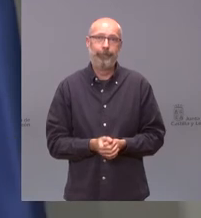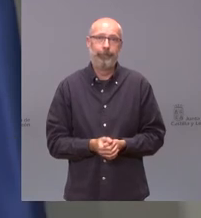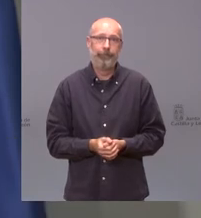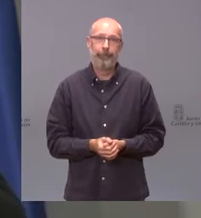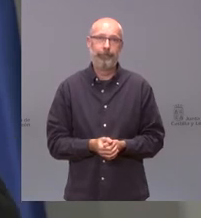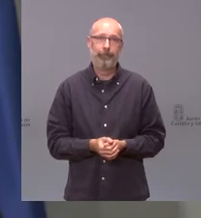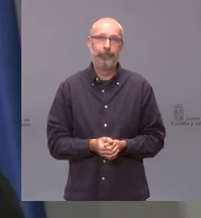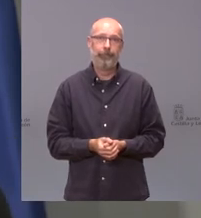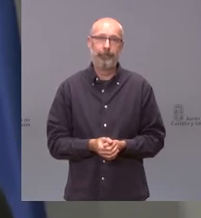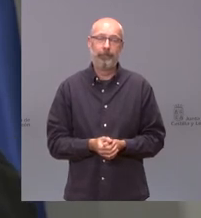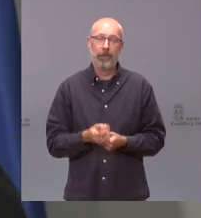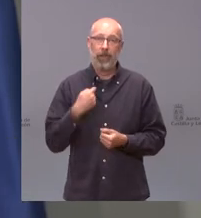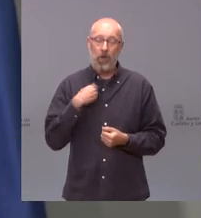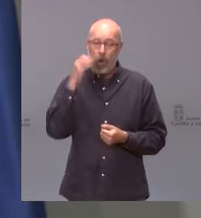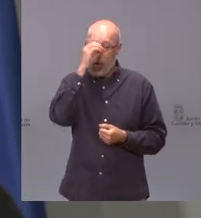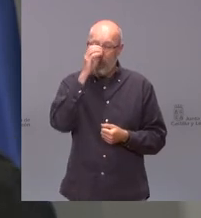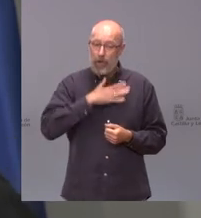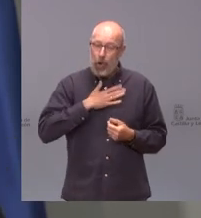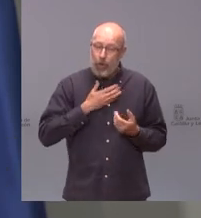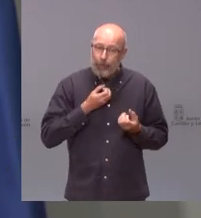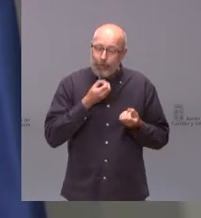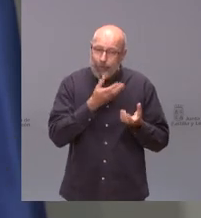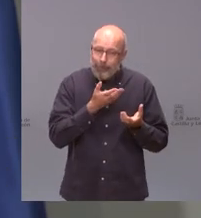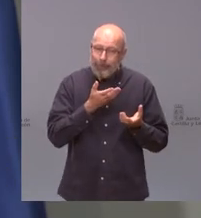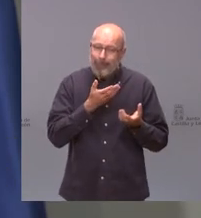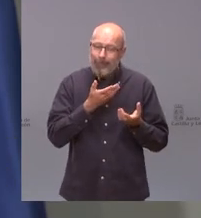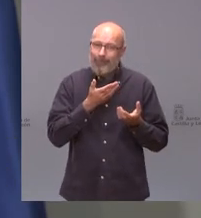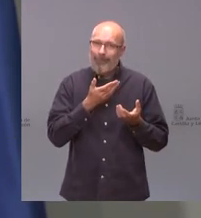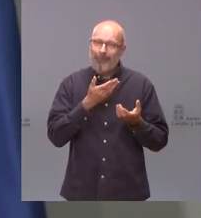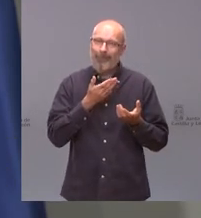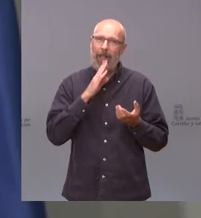igual mi valoración no es apta para este horario infantil